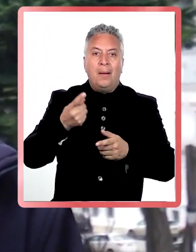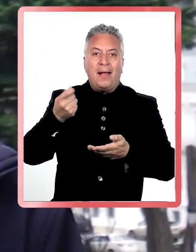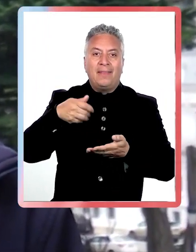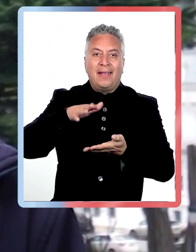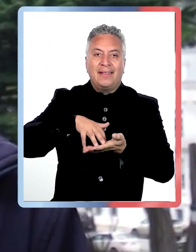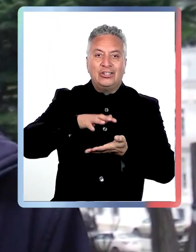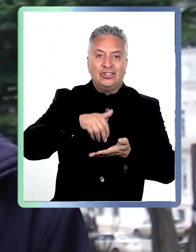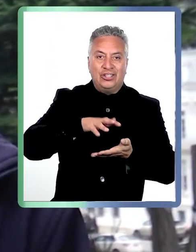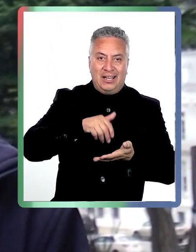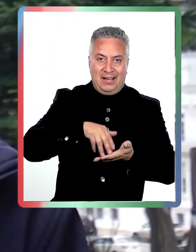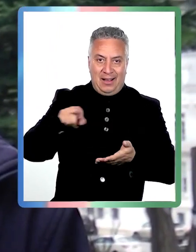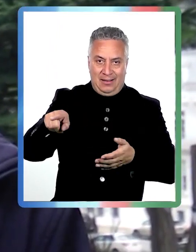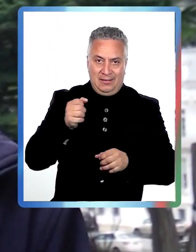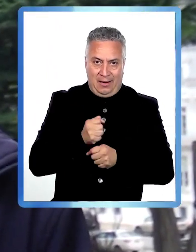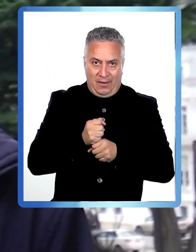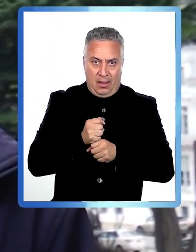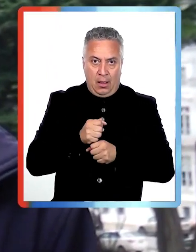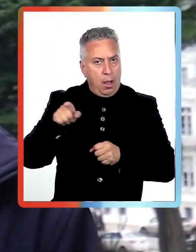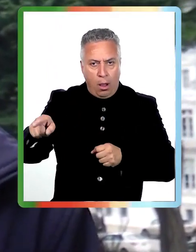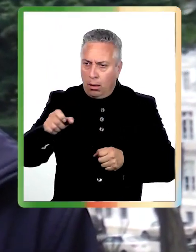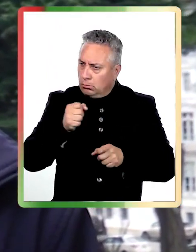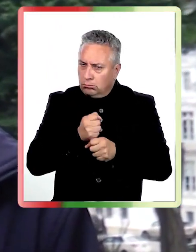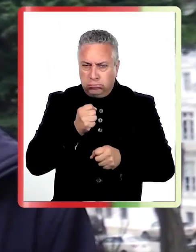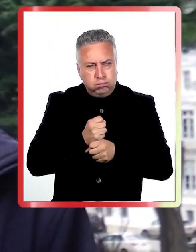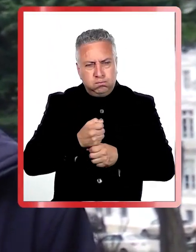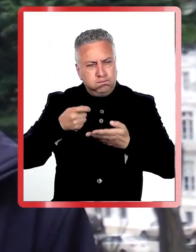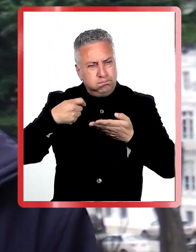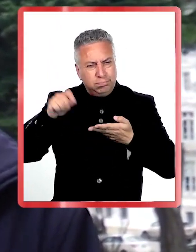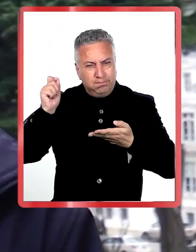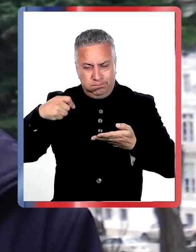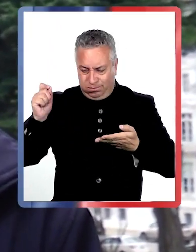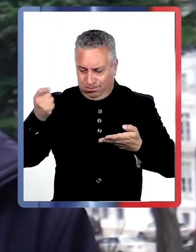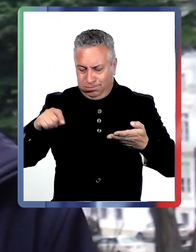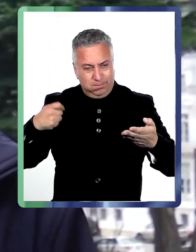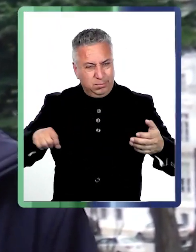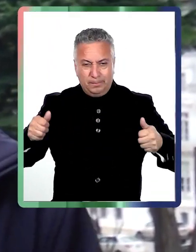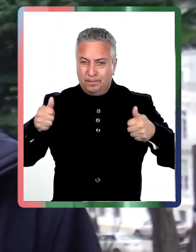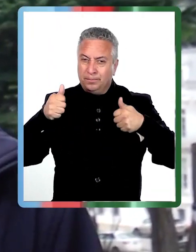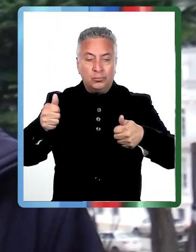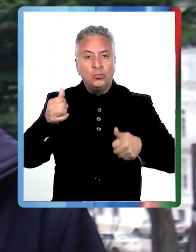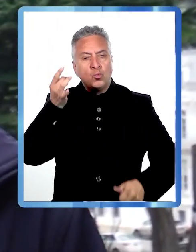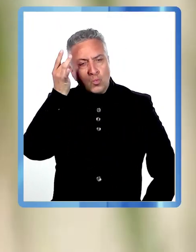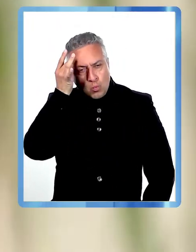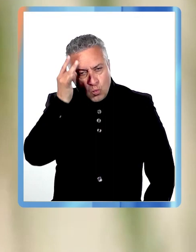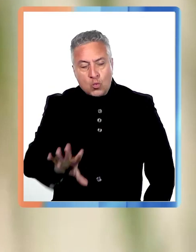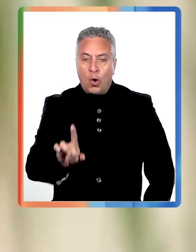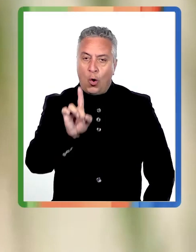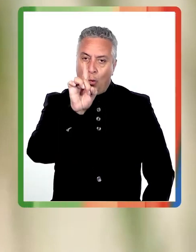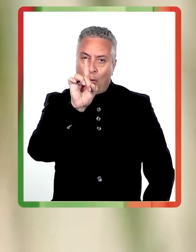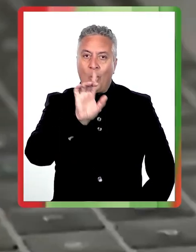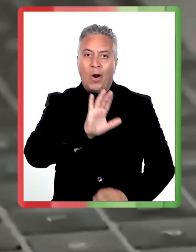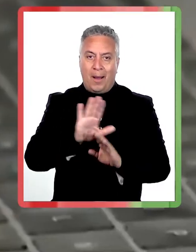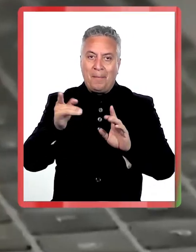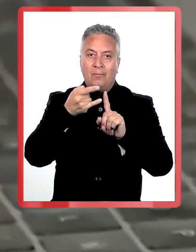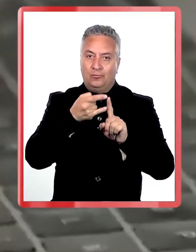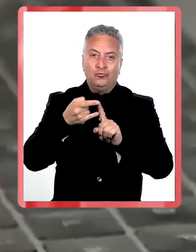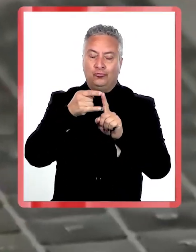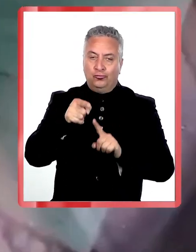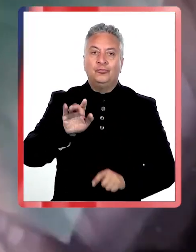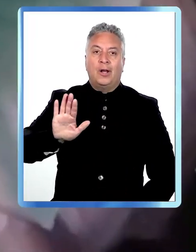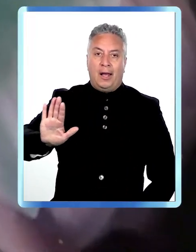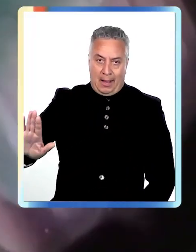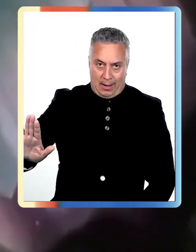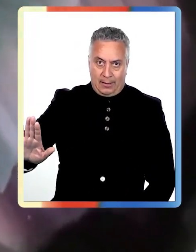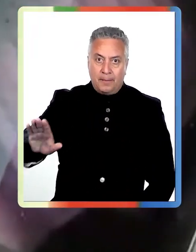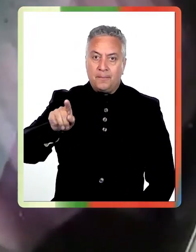correcta para su trabajo, por tanto ella va a ser la única que se va a mantener siguiendo las normas legales, pero quiero reiterar que la Municipalidad hace mucho